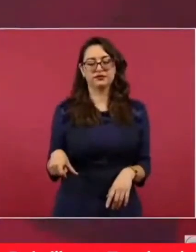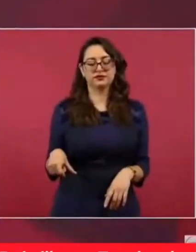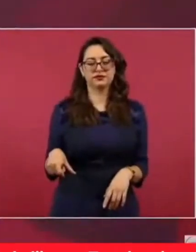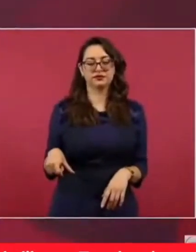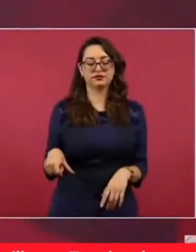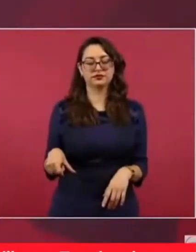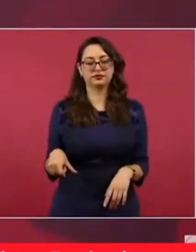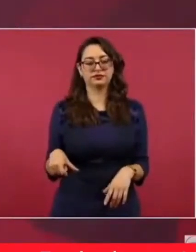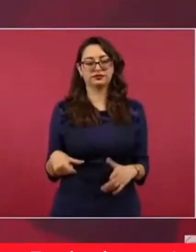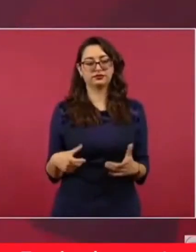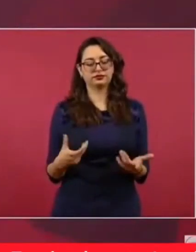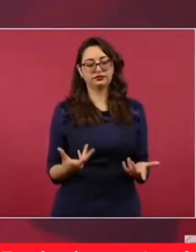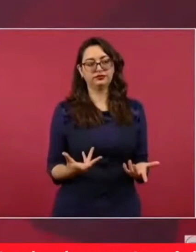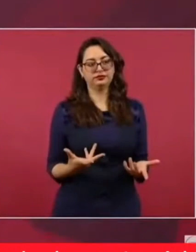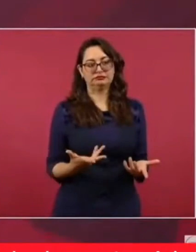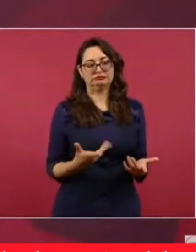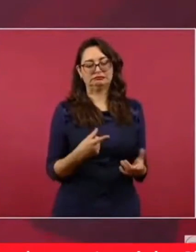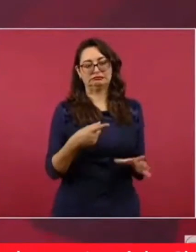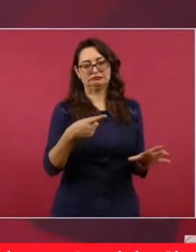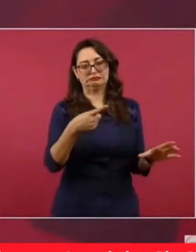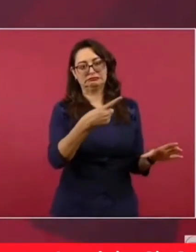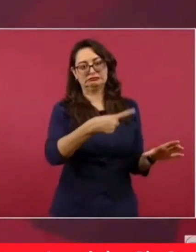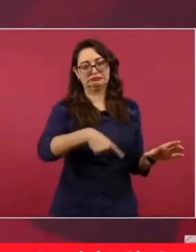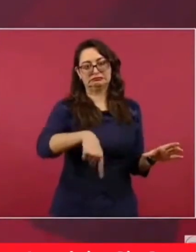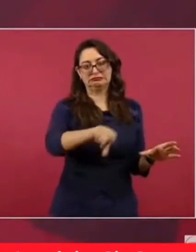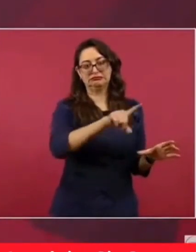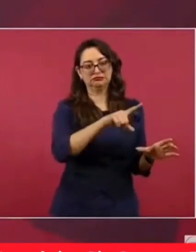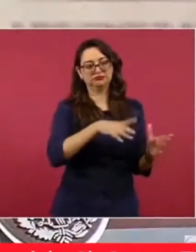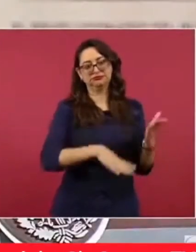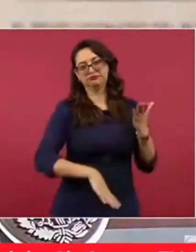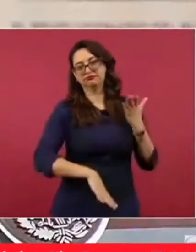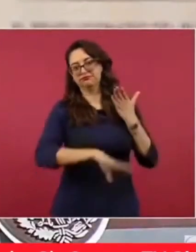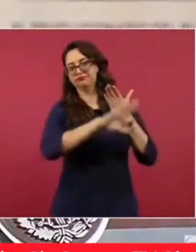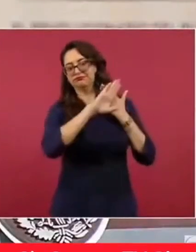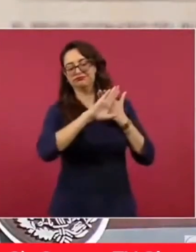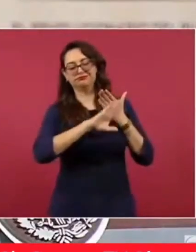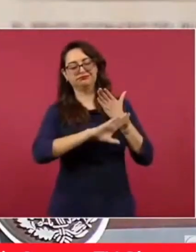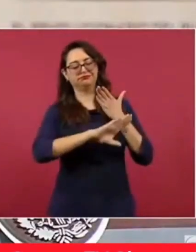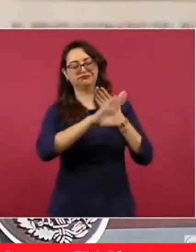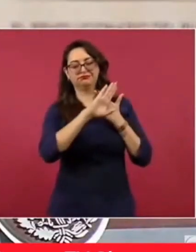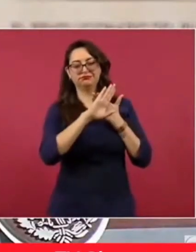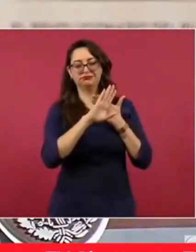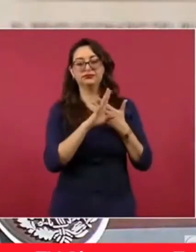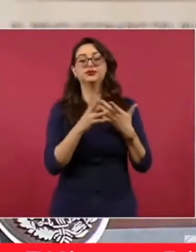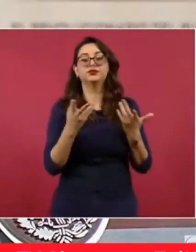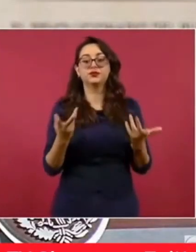las élites económicas eran los más beneficiados